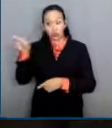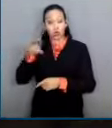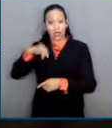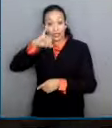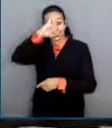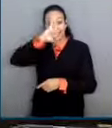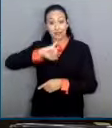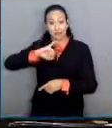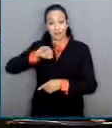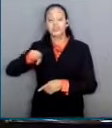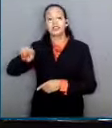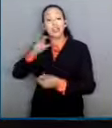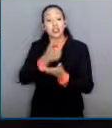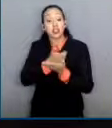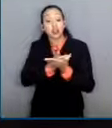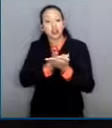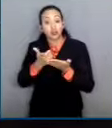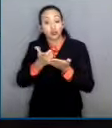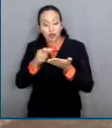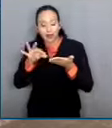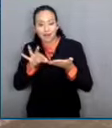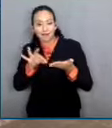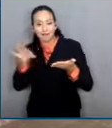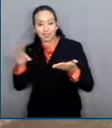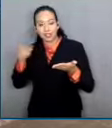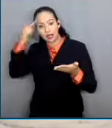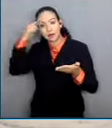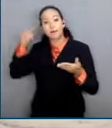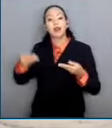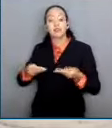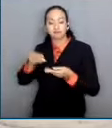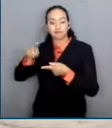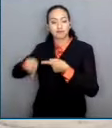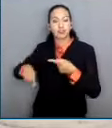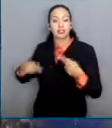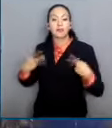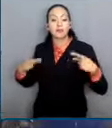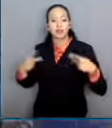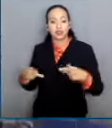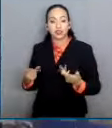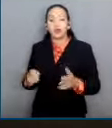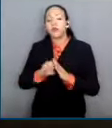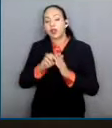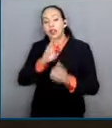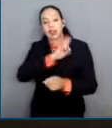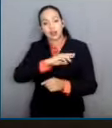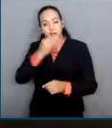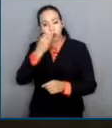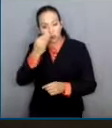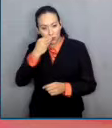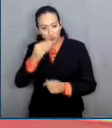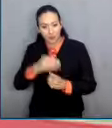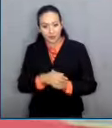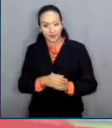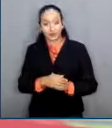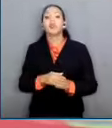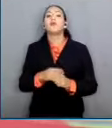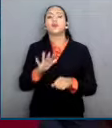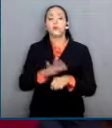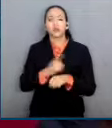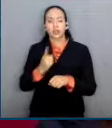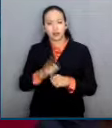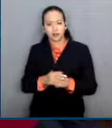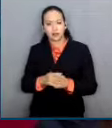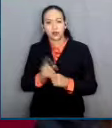del salario base de cotización de sus trabajadores las prestaciones de habitación y alimentación cuando su entrega se realizó en especie.